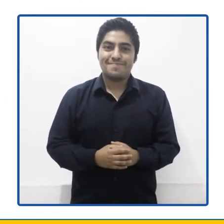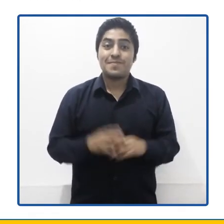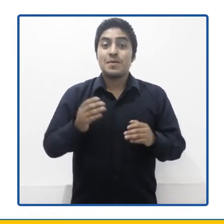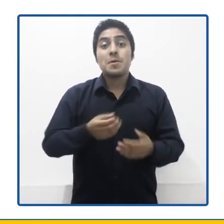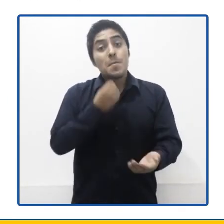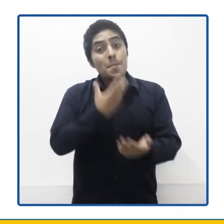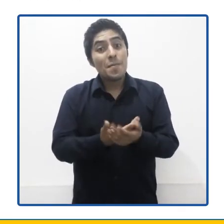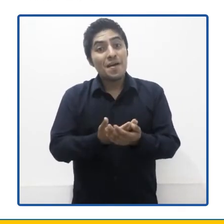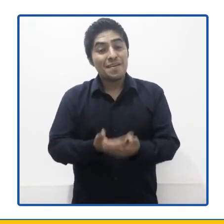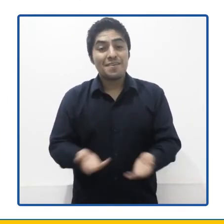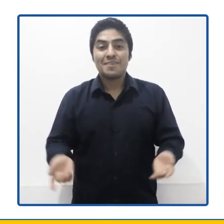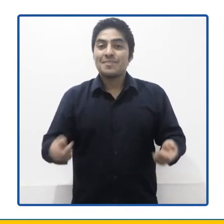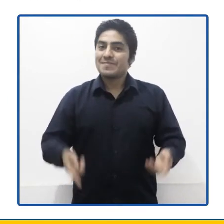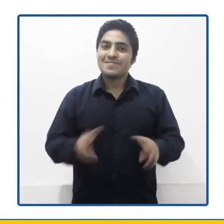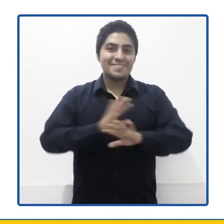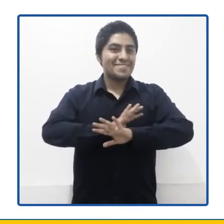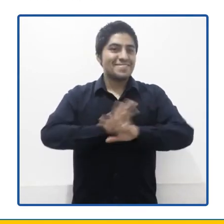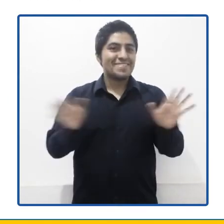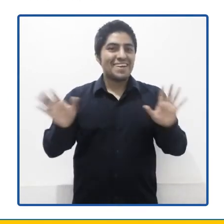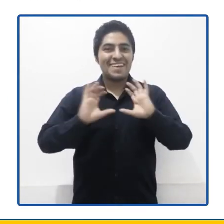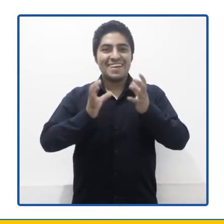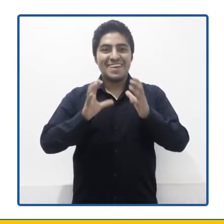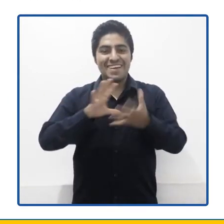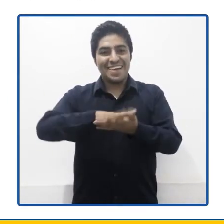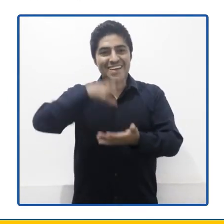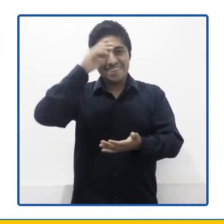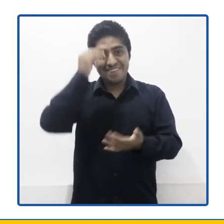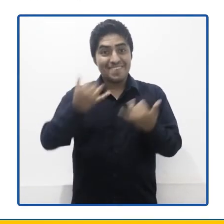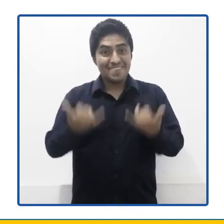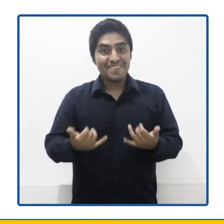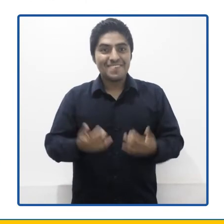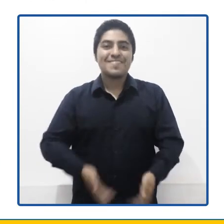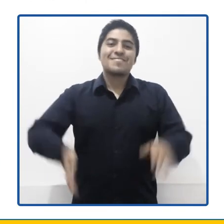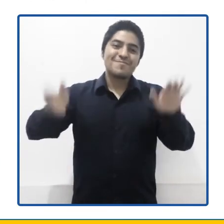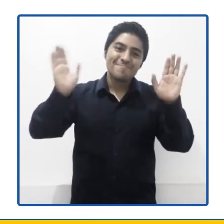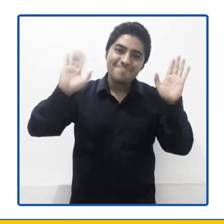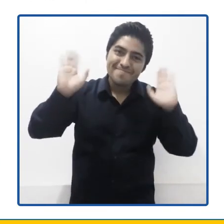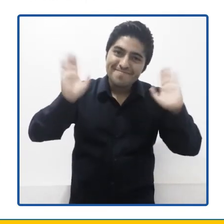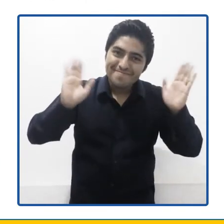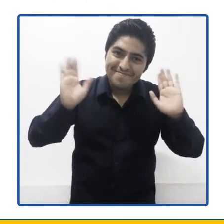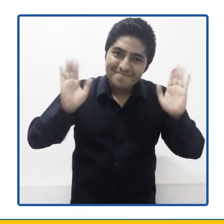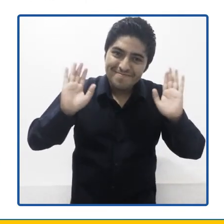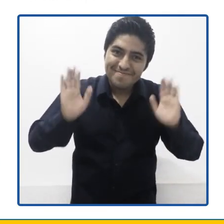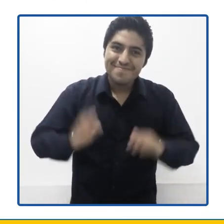Bueno, hasta aquí llegamos con la sesión de aprendizaje de hoy. ¡Hasta la próxima!